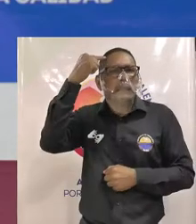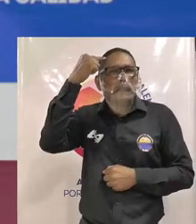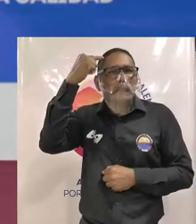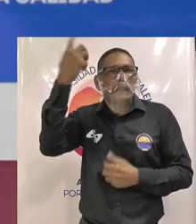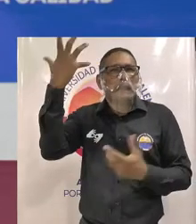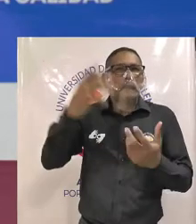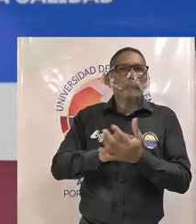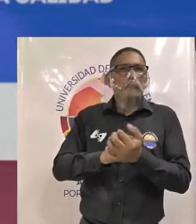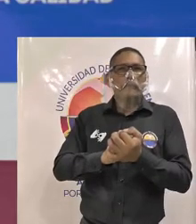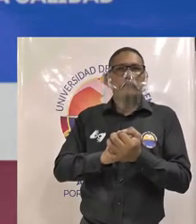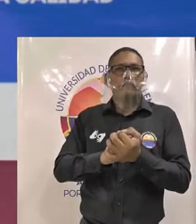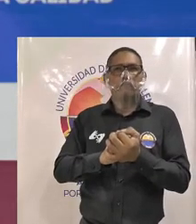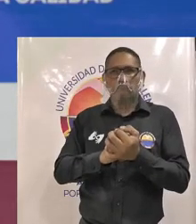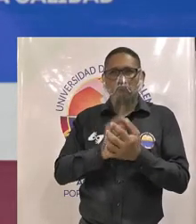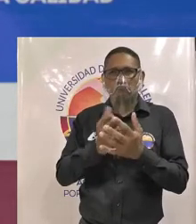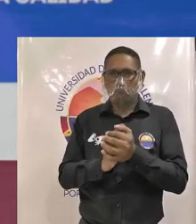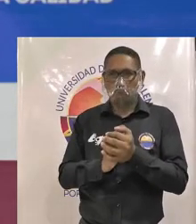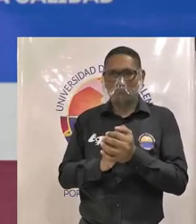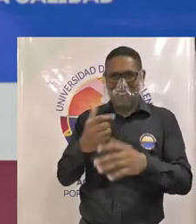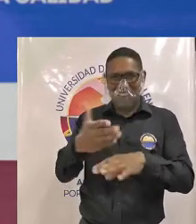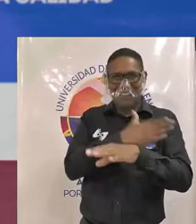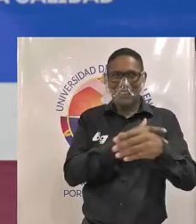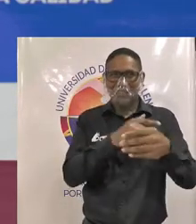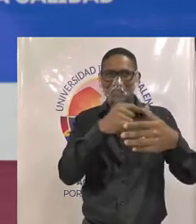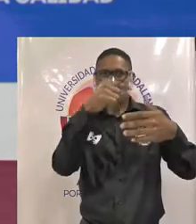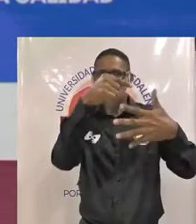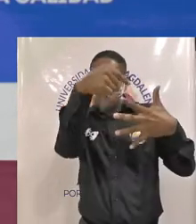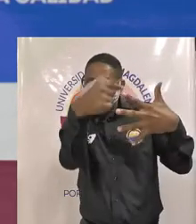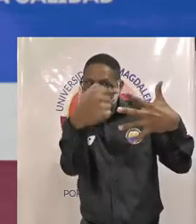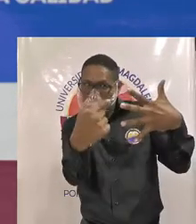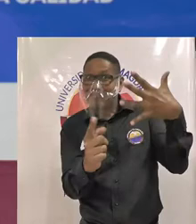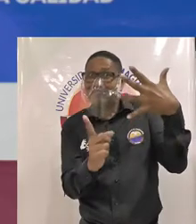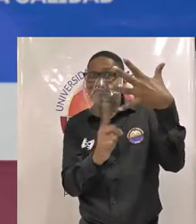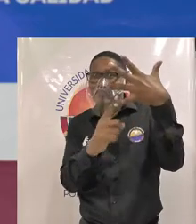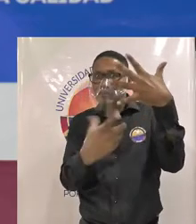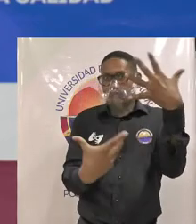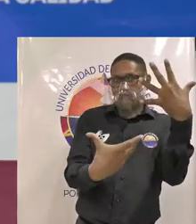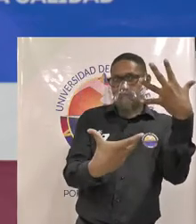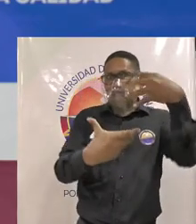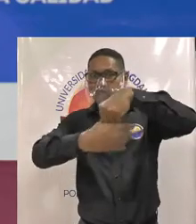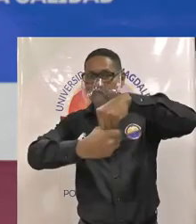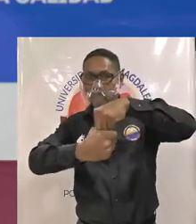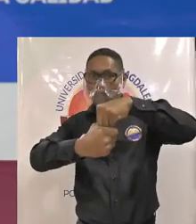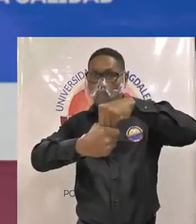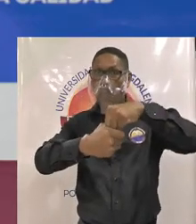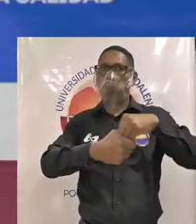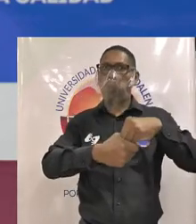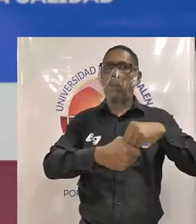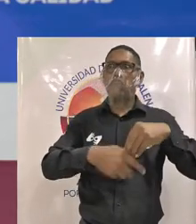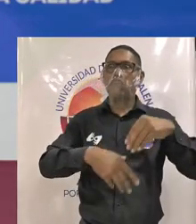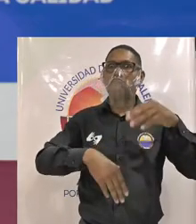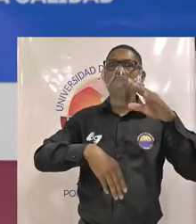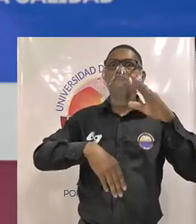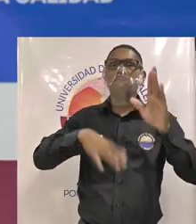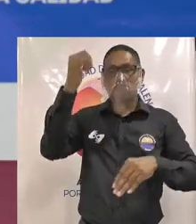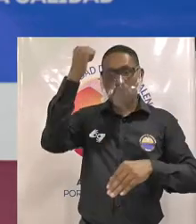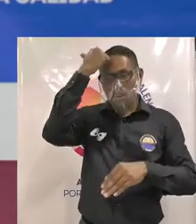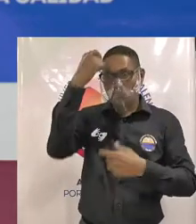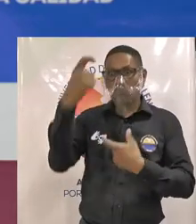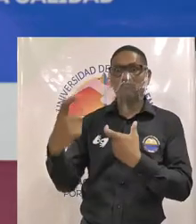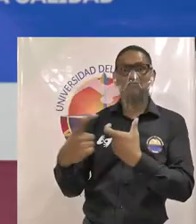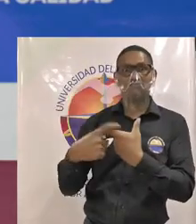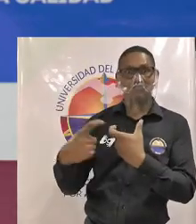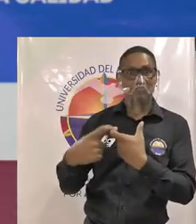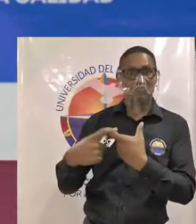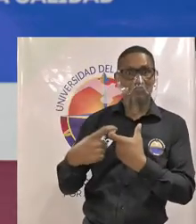en que todo lo anterior articulado a este con por ejemplo más más profesores en la planta